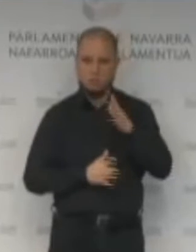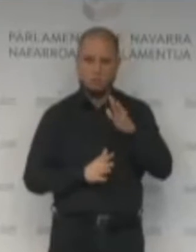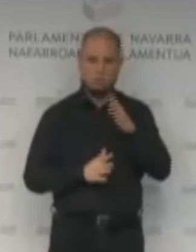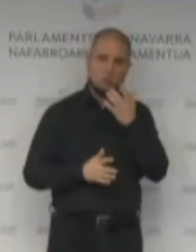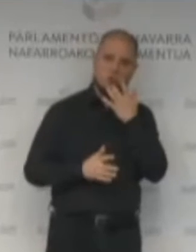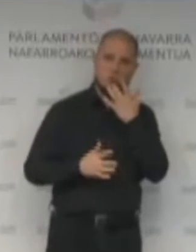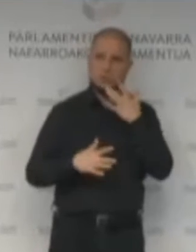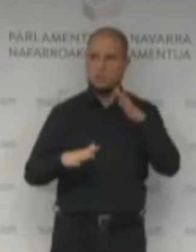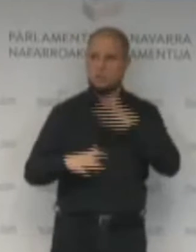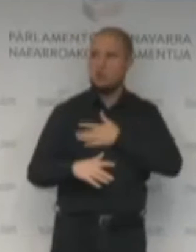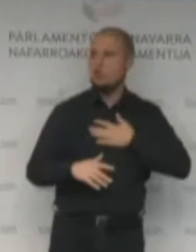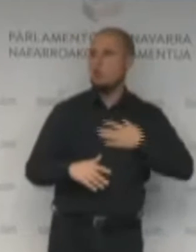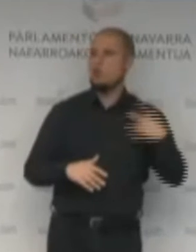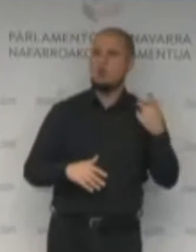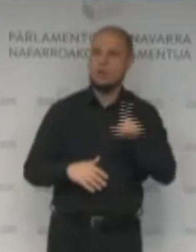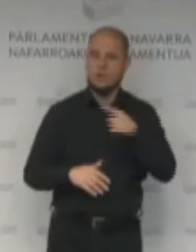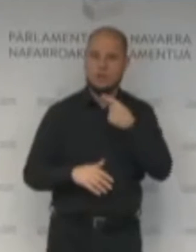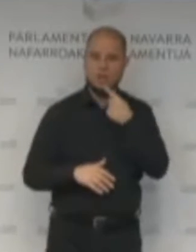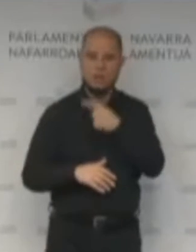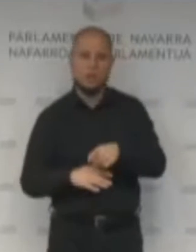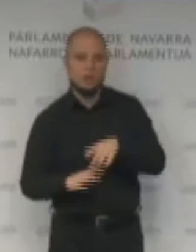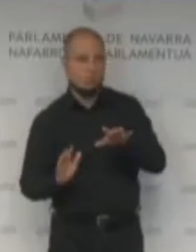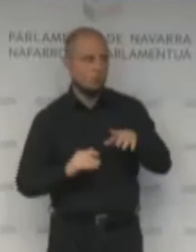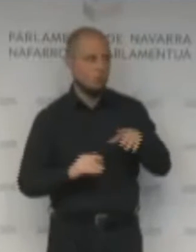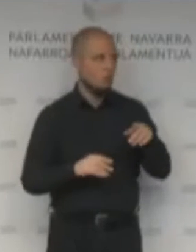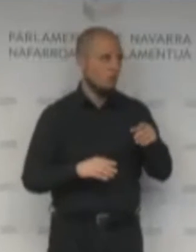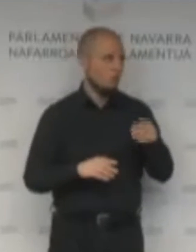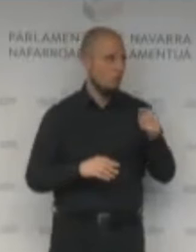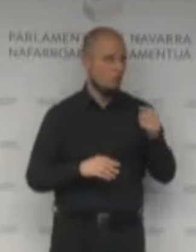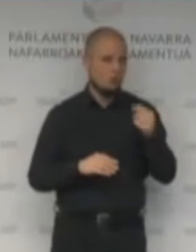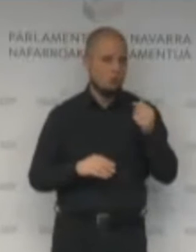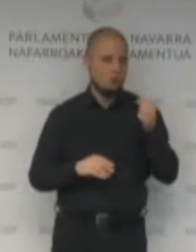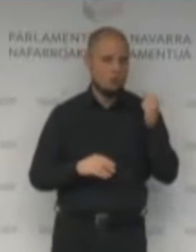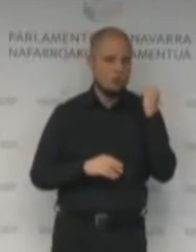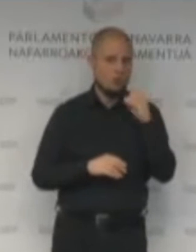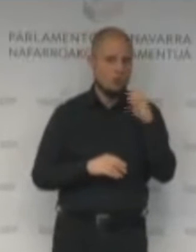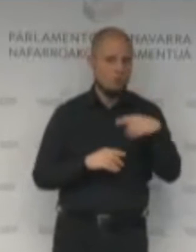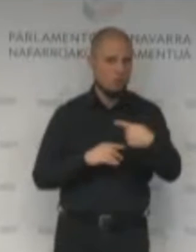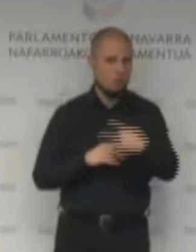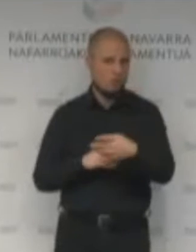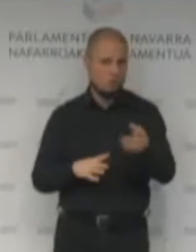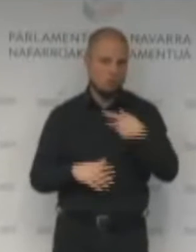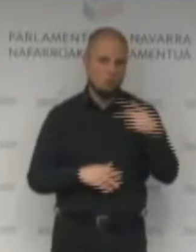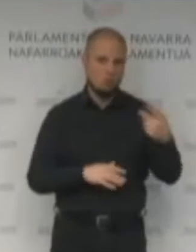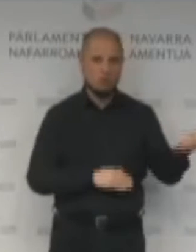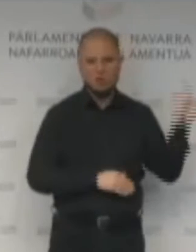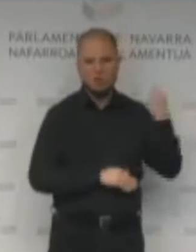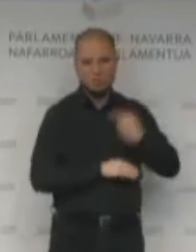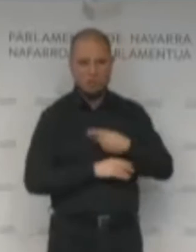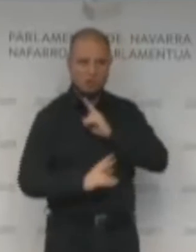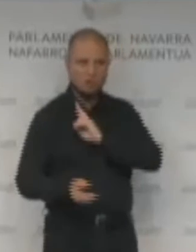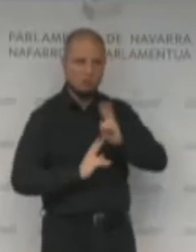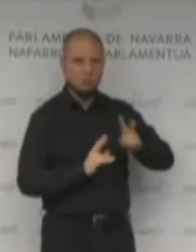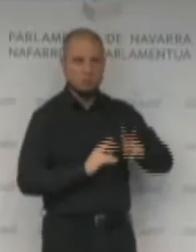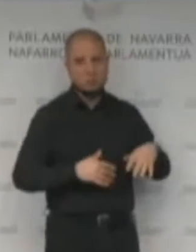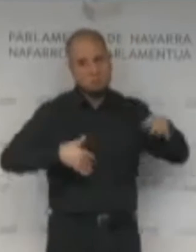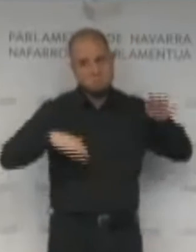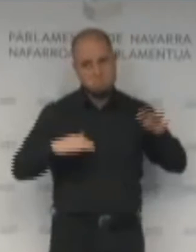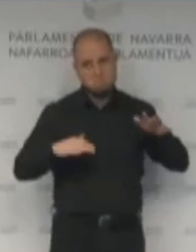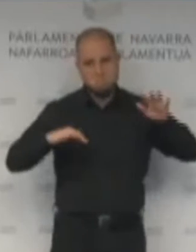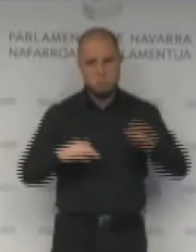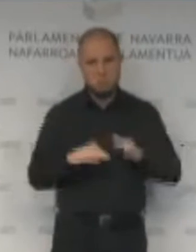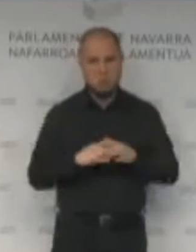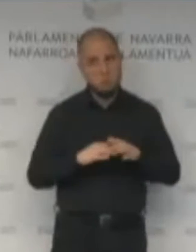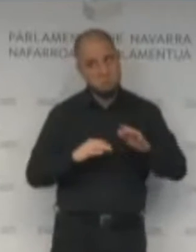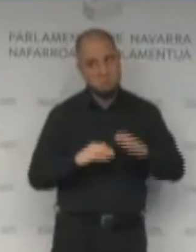obligado pues la presidenta o las intervenciones posteriores del resto de portavoces, pues no ha parecido